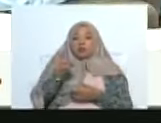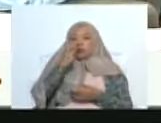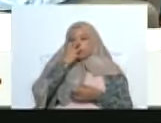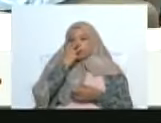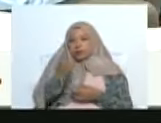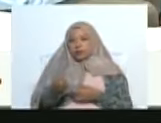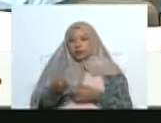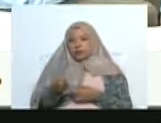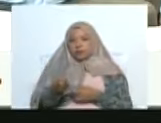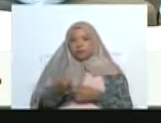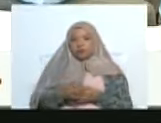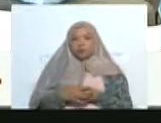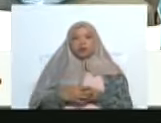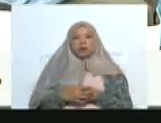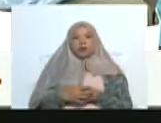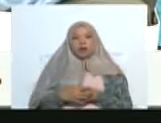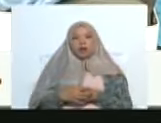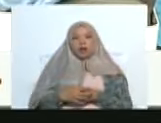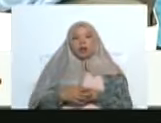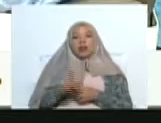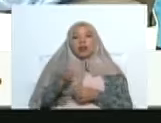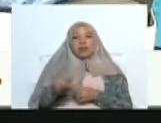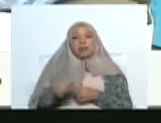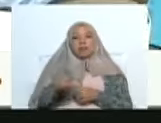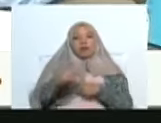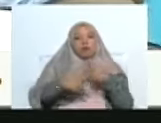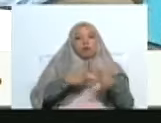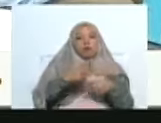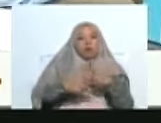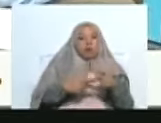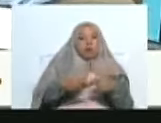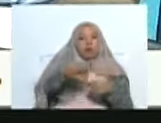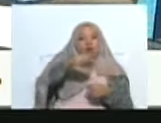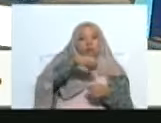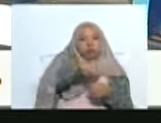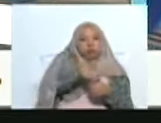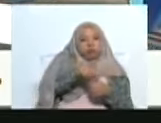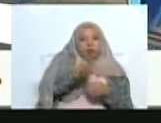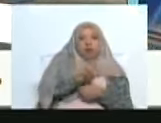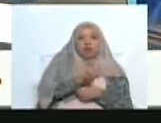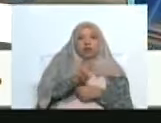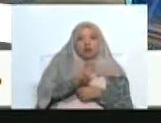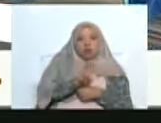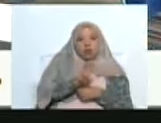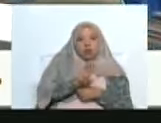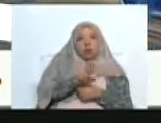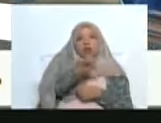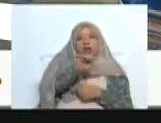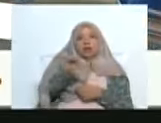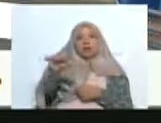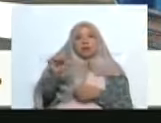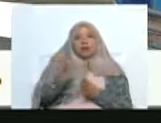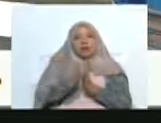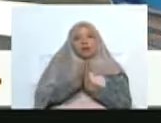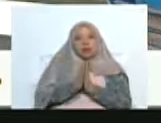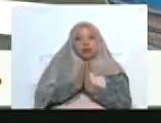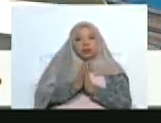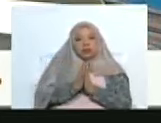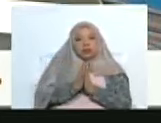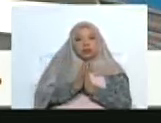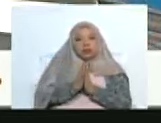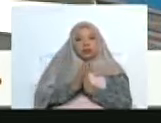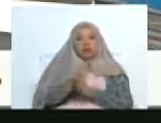En materia de turismo nacional, ya hablando como tal de la semana santa, tenemos